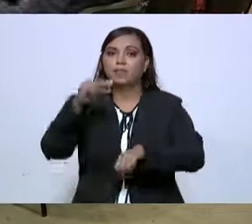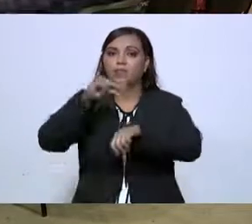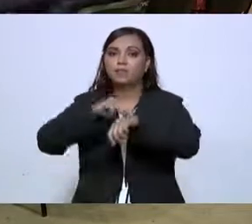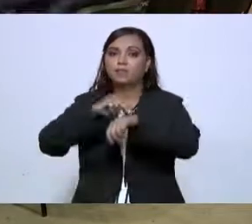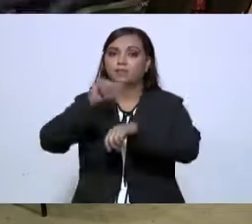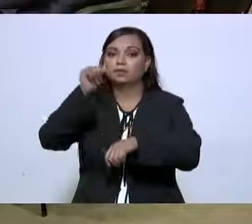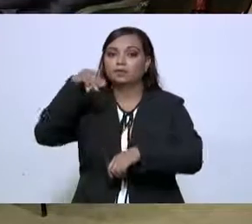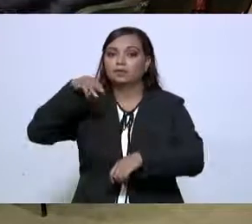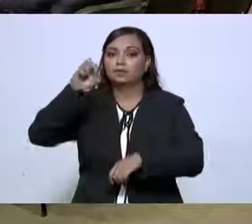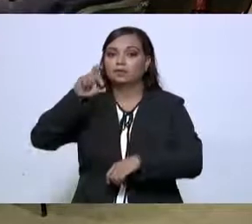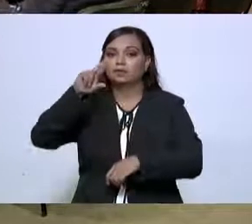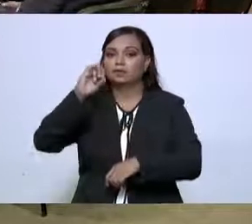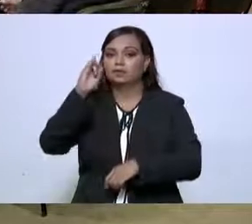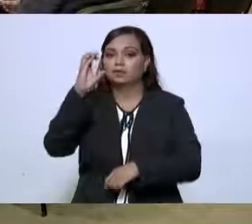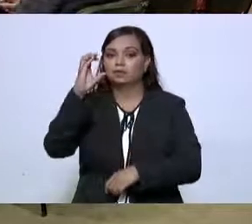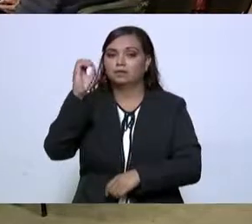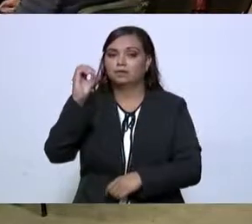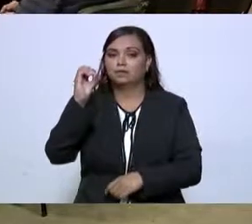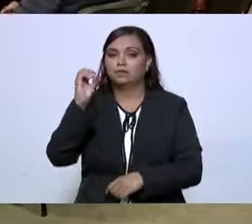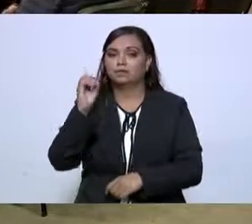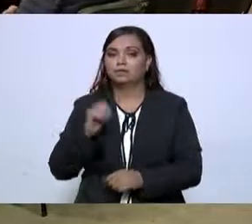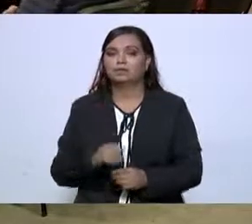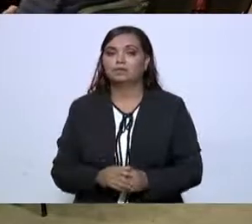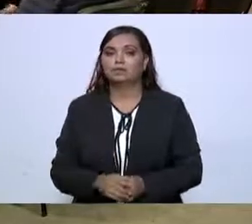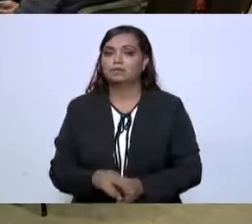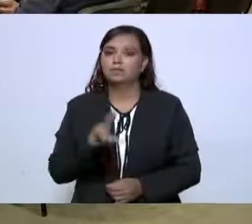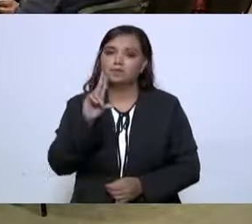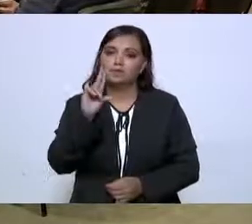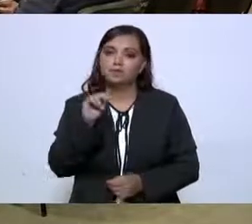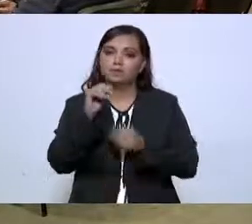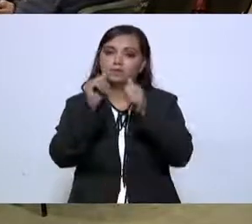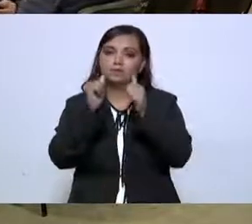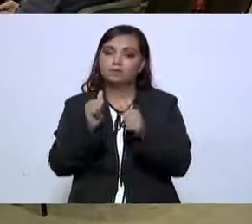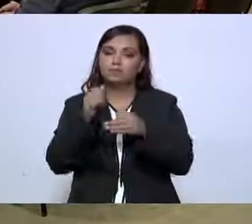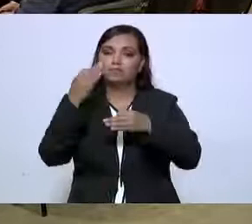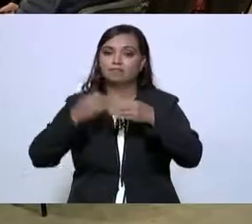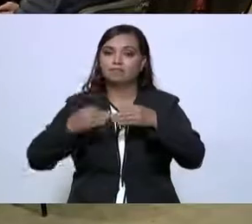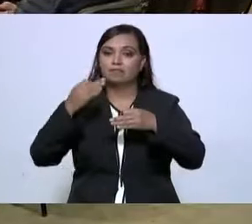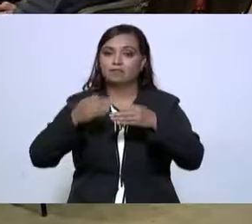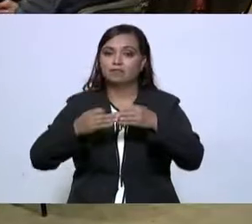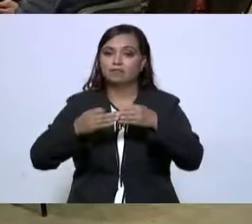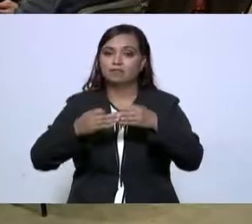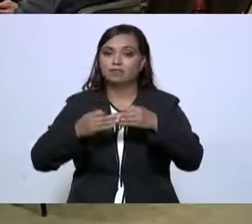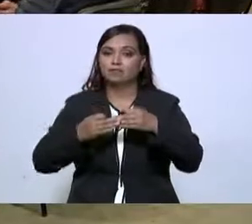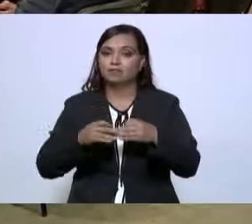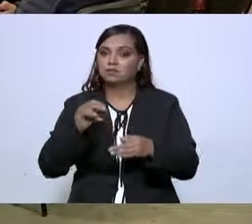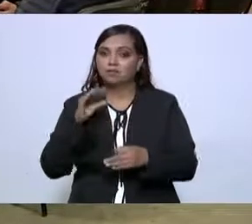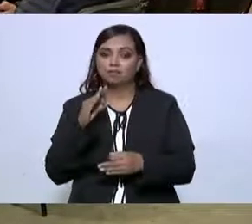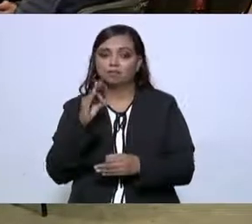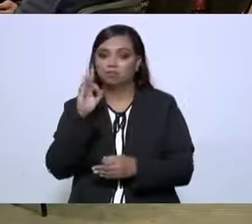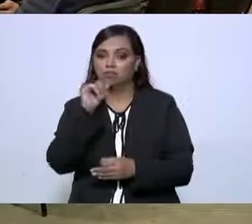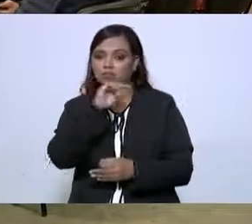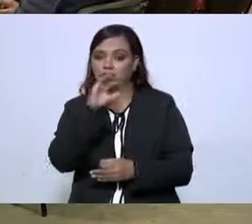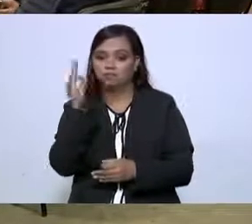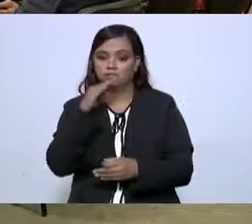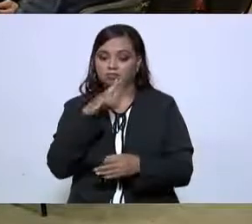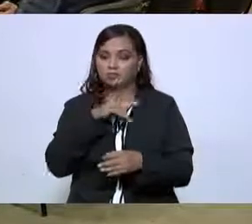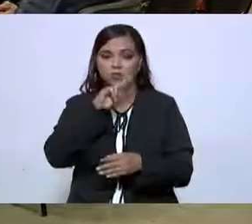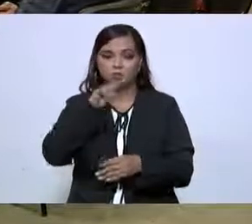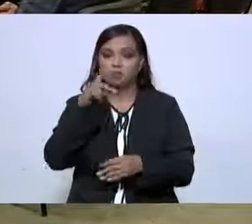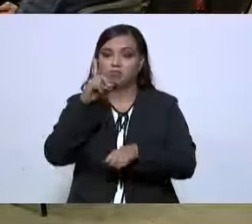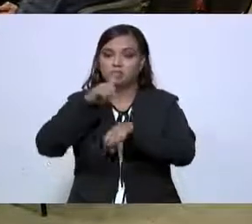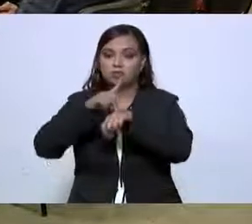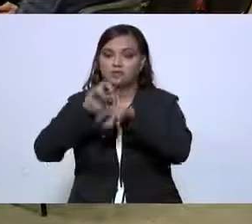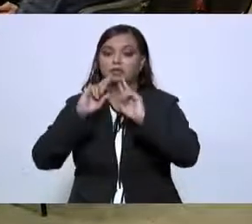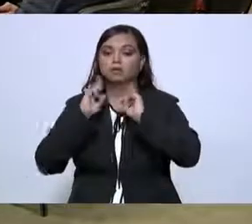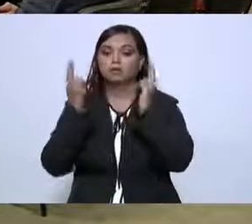Américo no esté faltando, no ha fallado un día a las